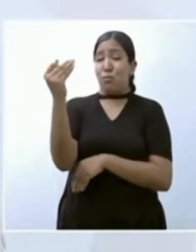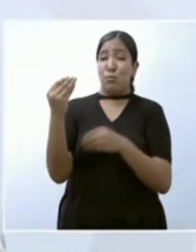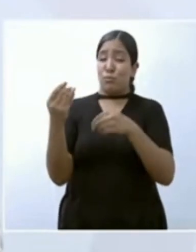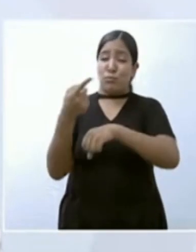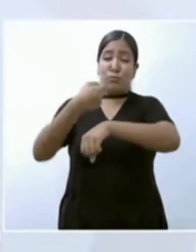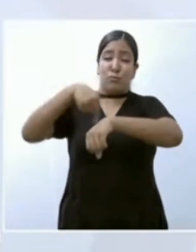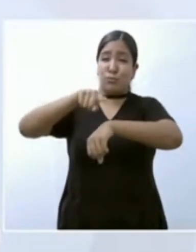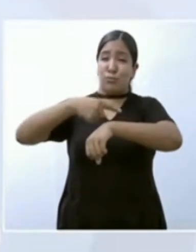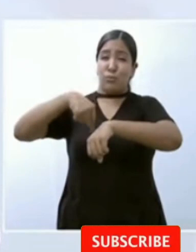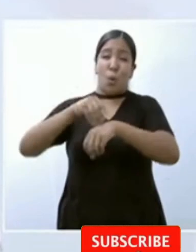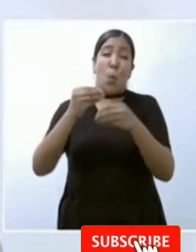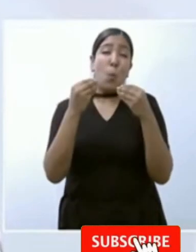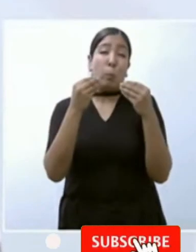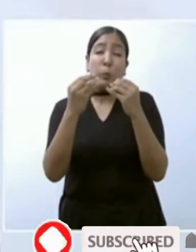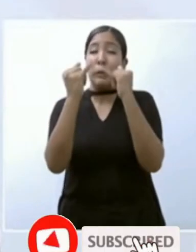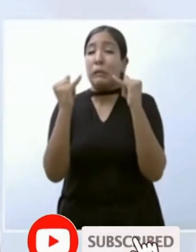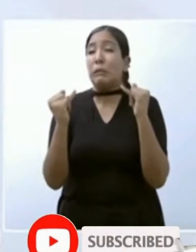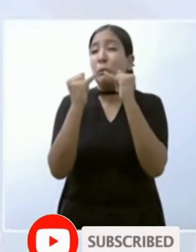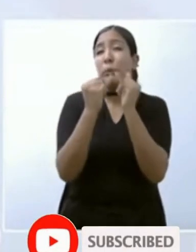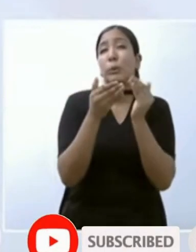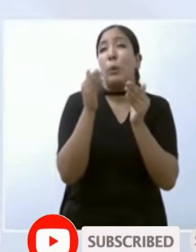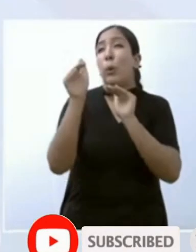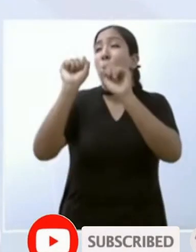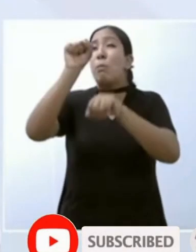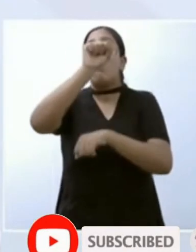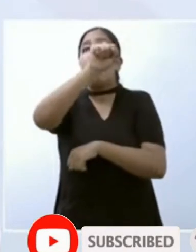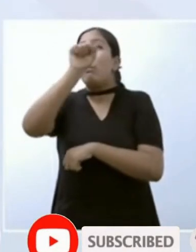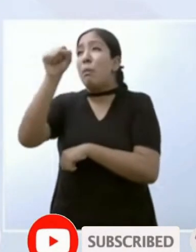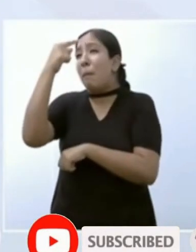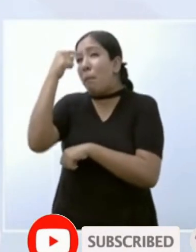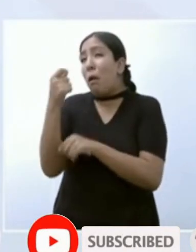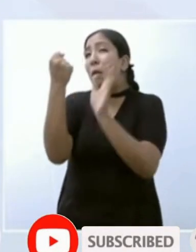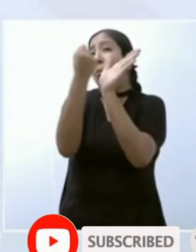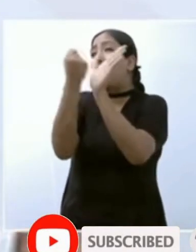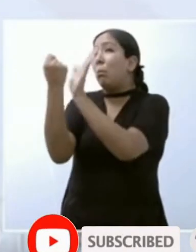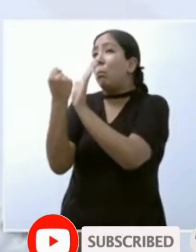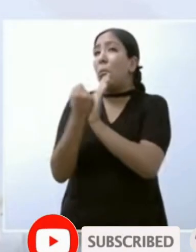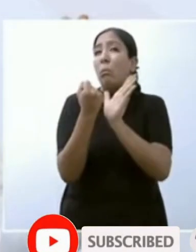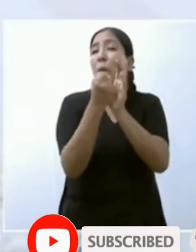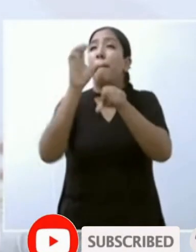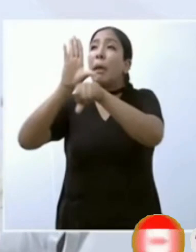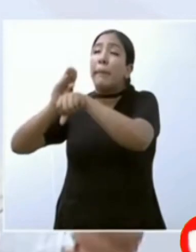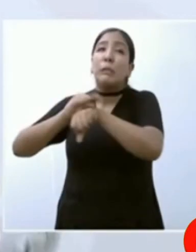instancias muchas dependencias y